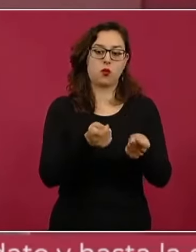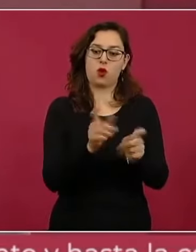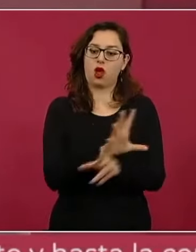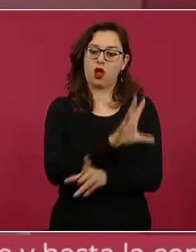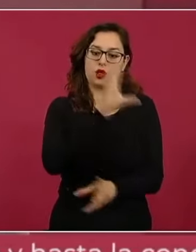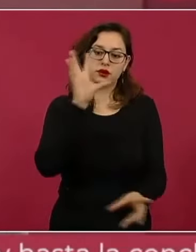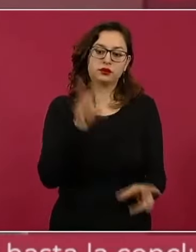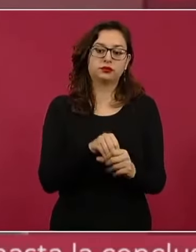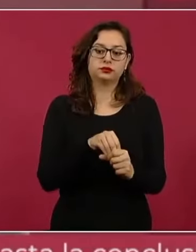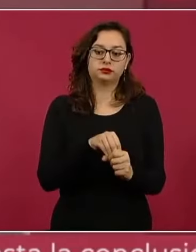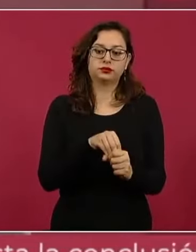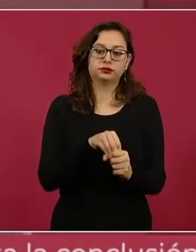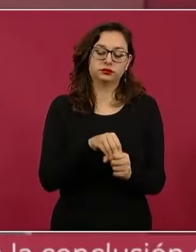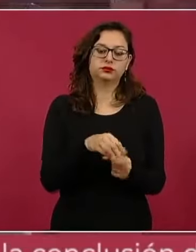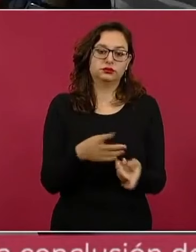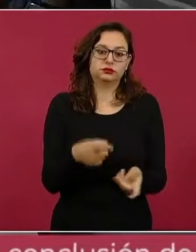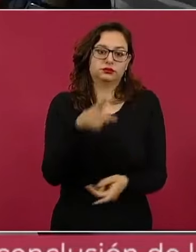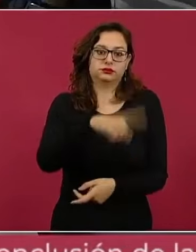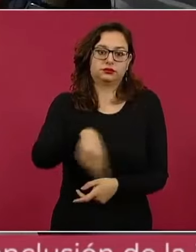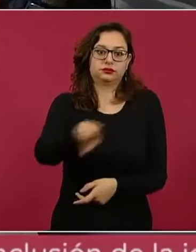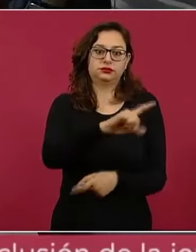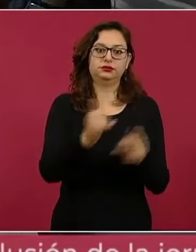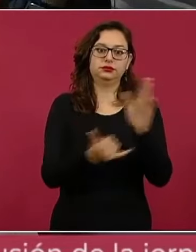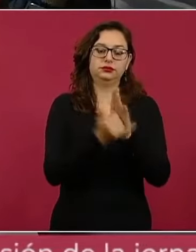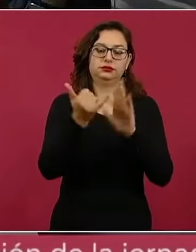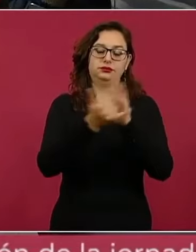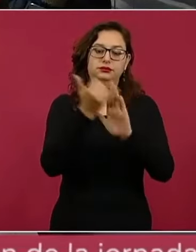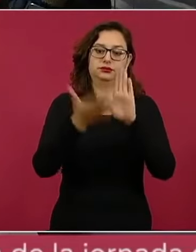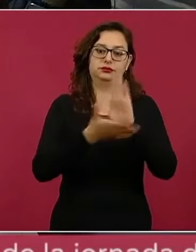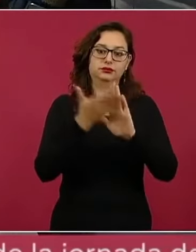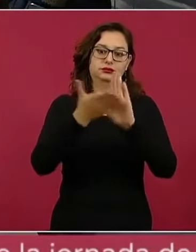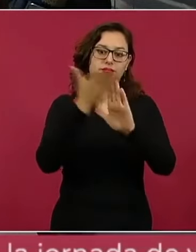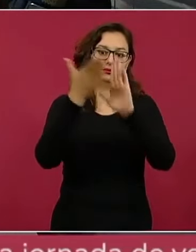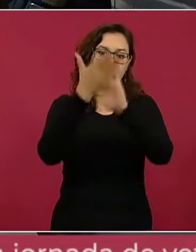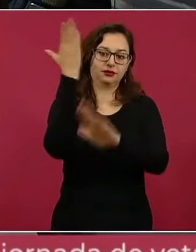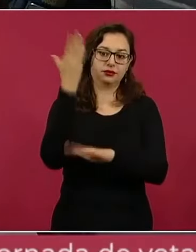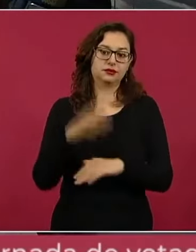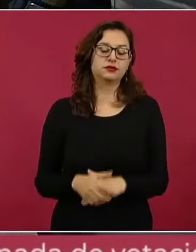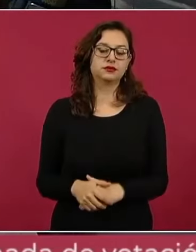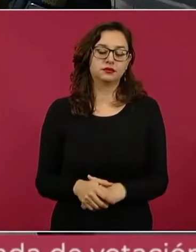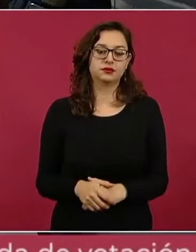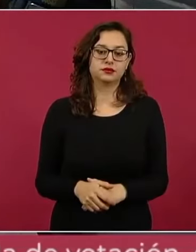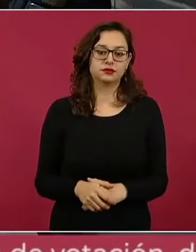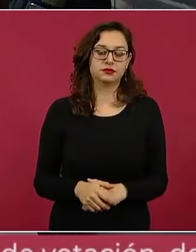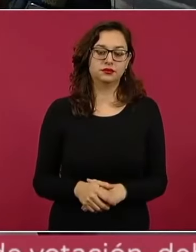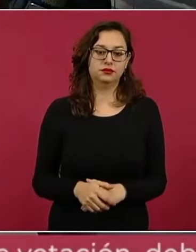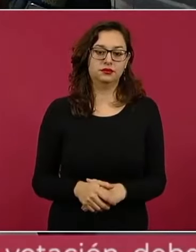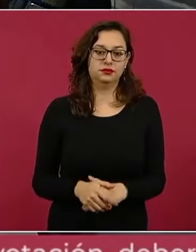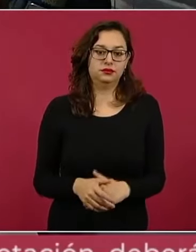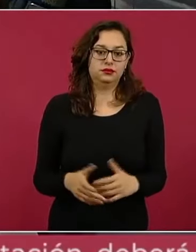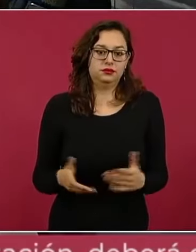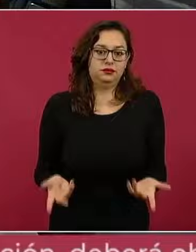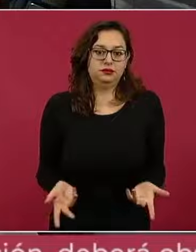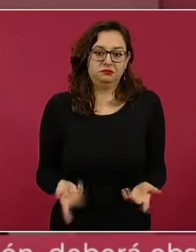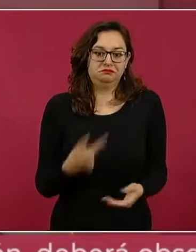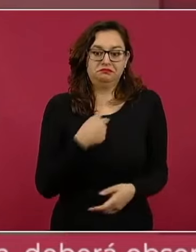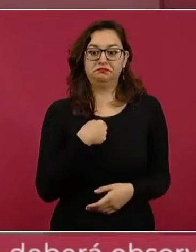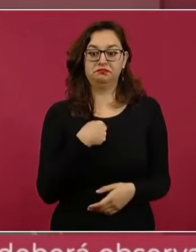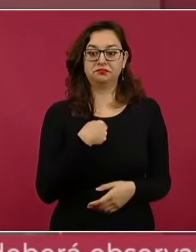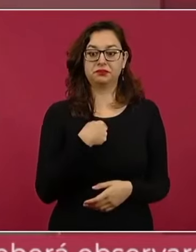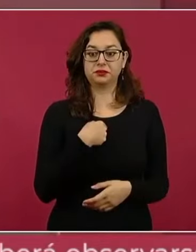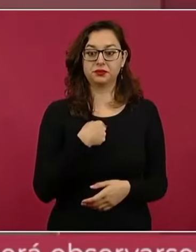lo hicieron, por eso no voy a hablar, porque